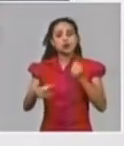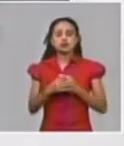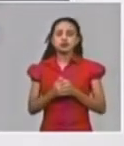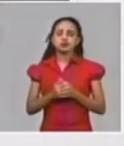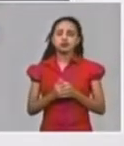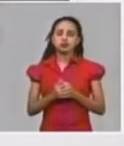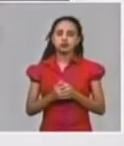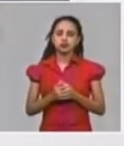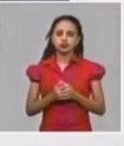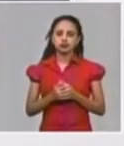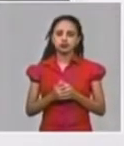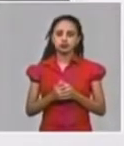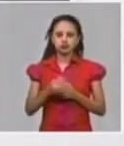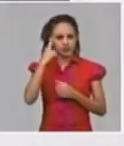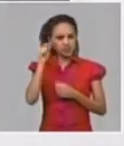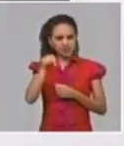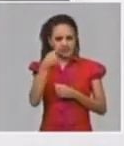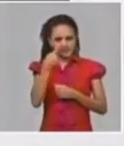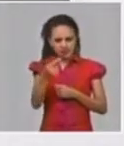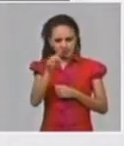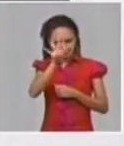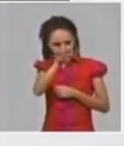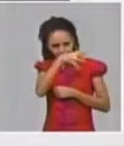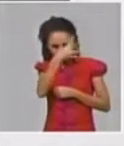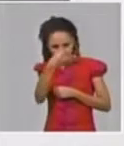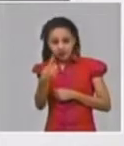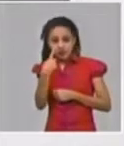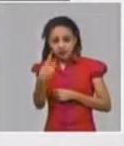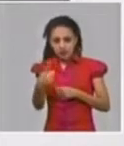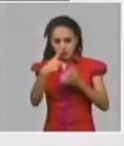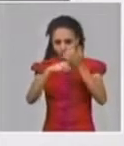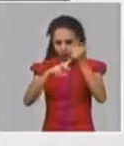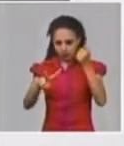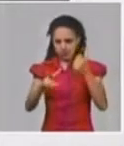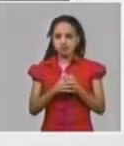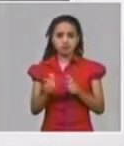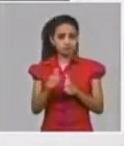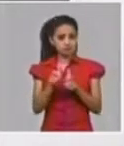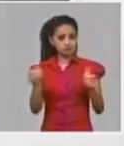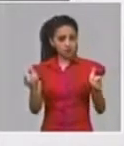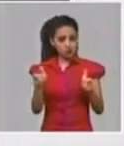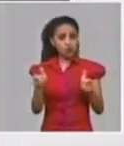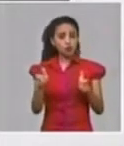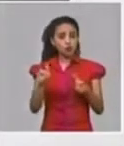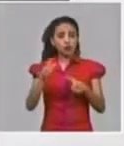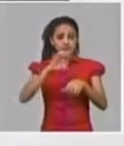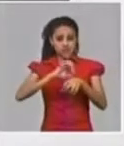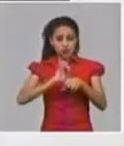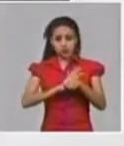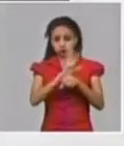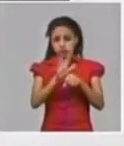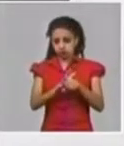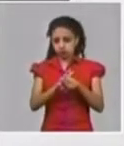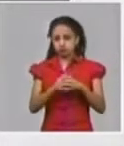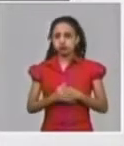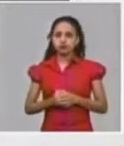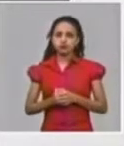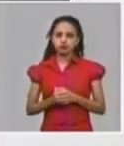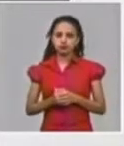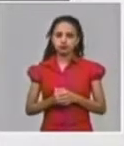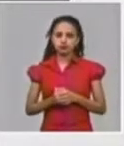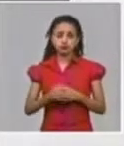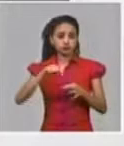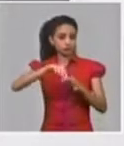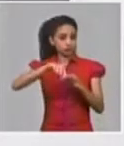si estaba la tabla donde estaba ahí están las provincias las provincias que mayor tasa de incidencia tienen el municipio